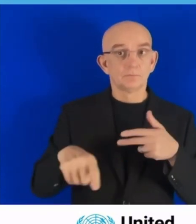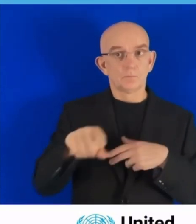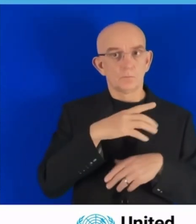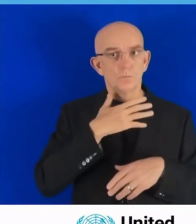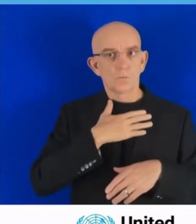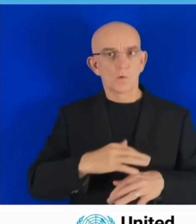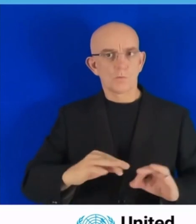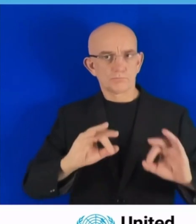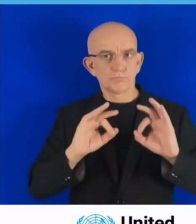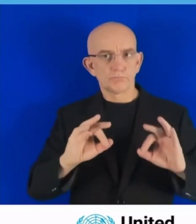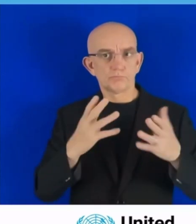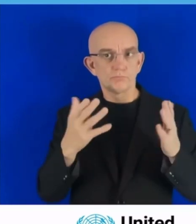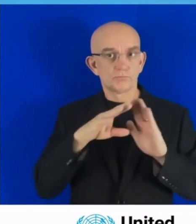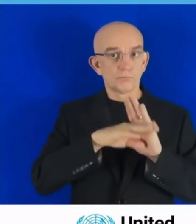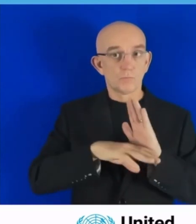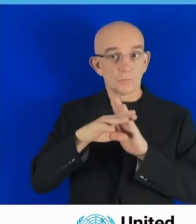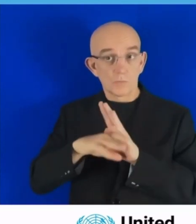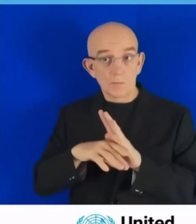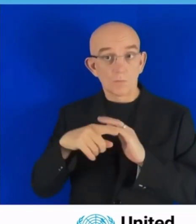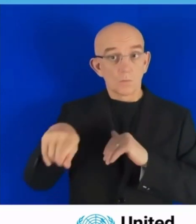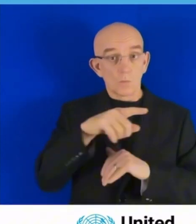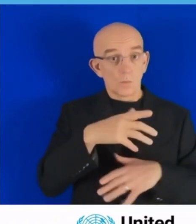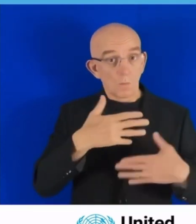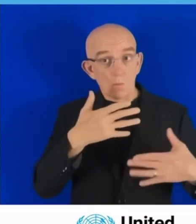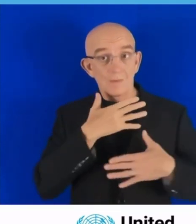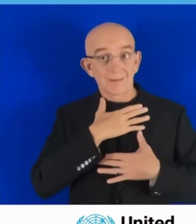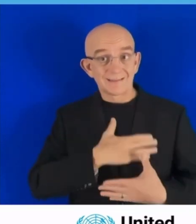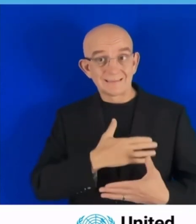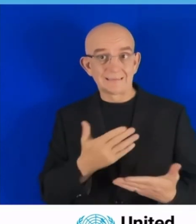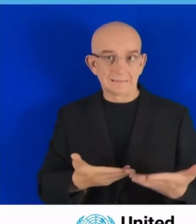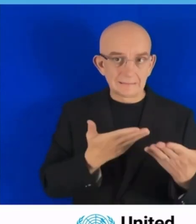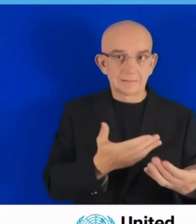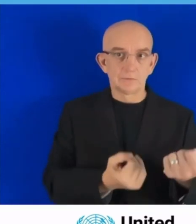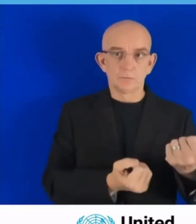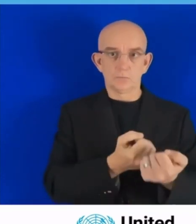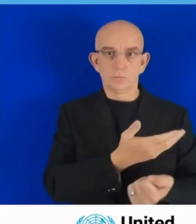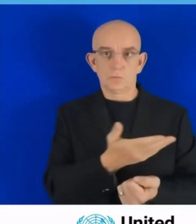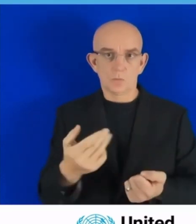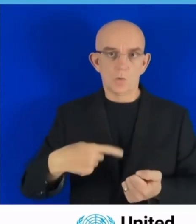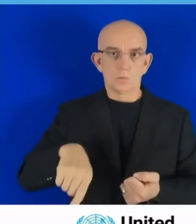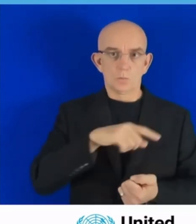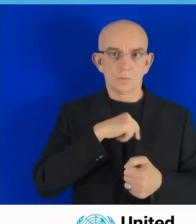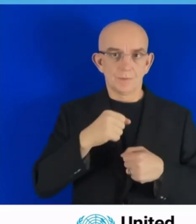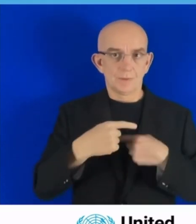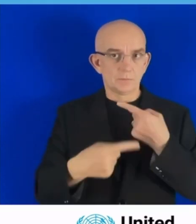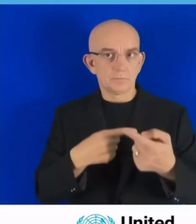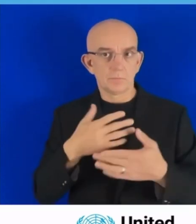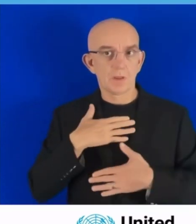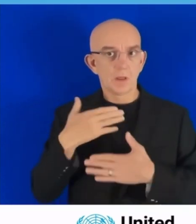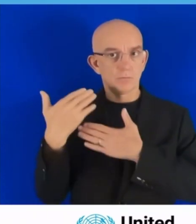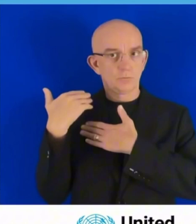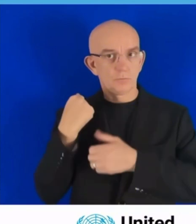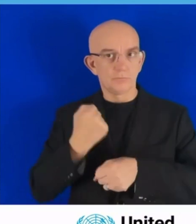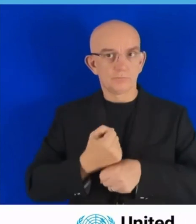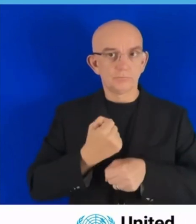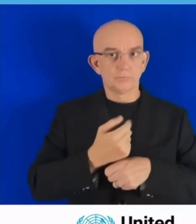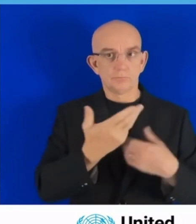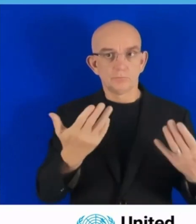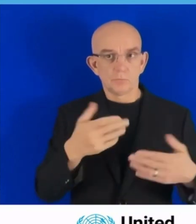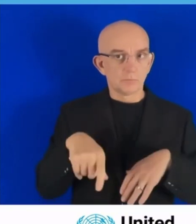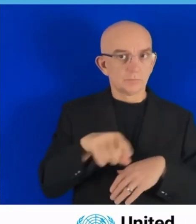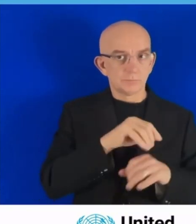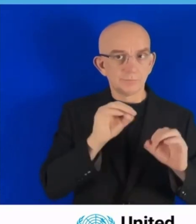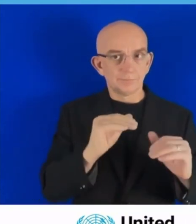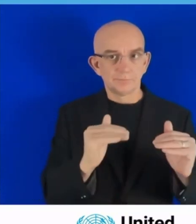optimizando sus estructuras tributarias, herramientas para gestión de deuda y mejoras del gasto y, particularmente, de la inversión.